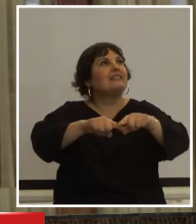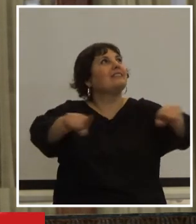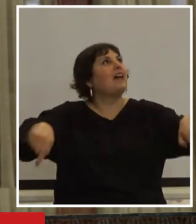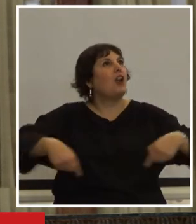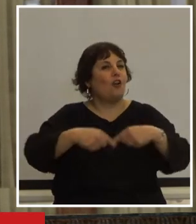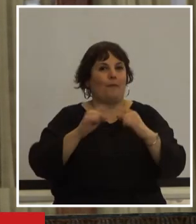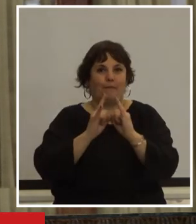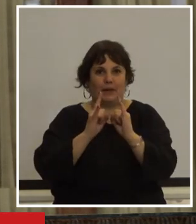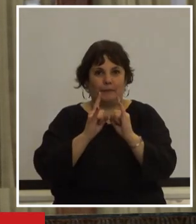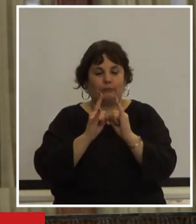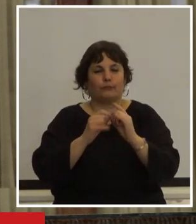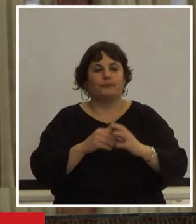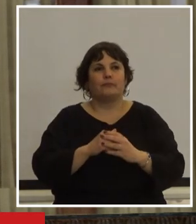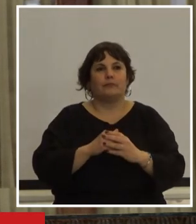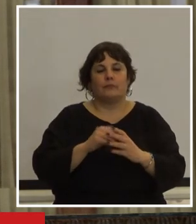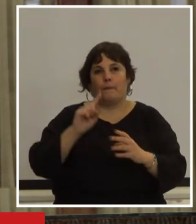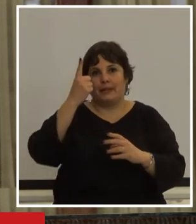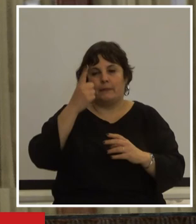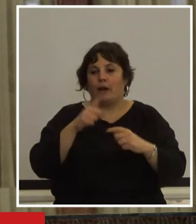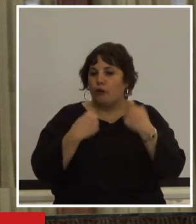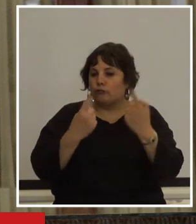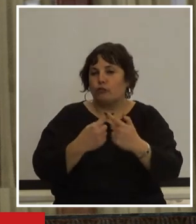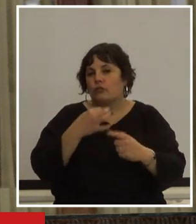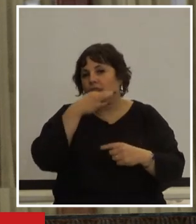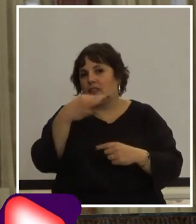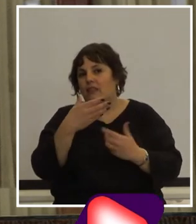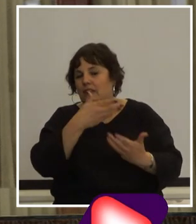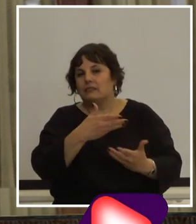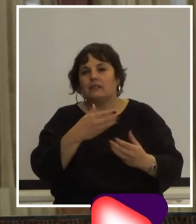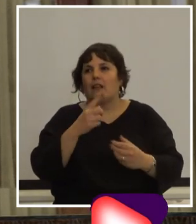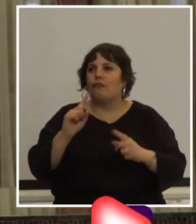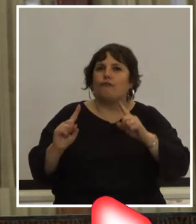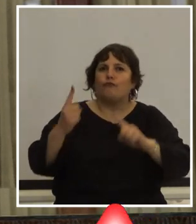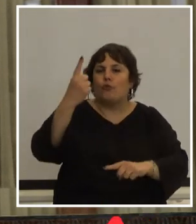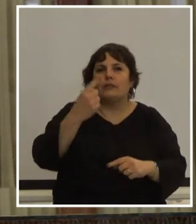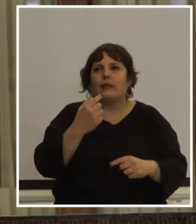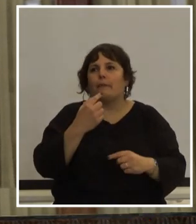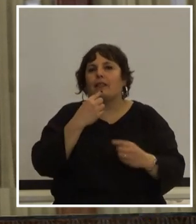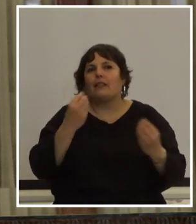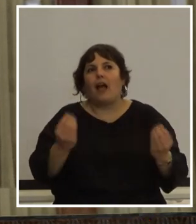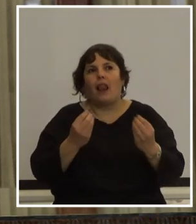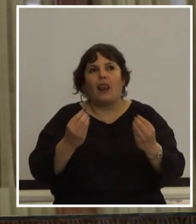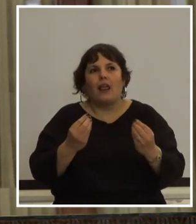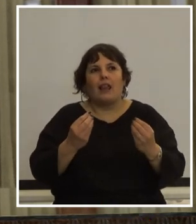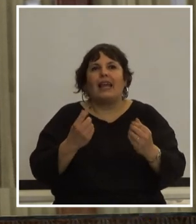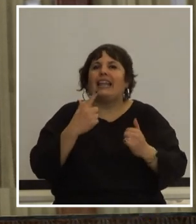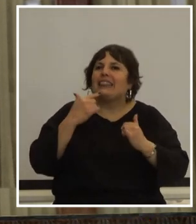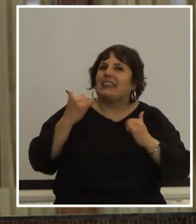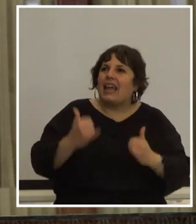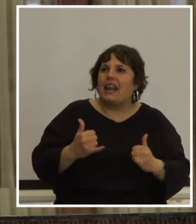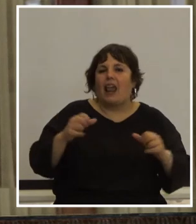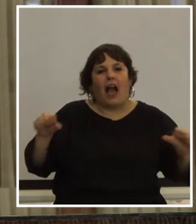Perdidos para nosotros como decía Fabián es fundamental el tener